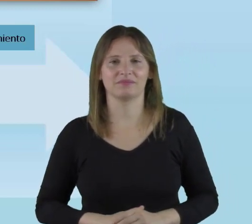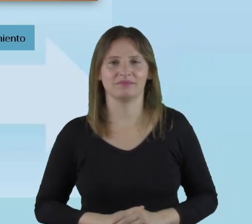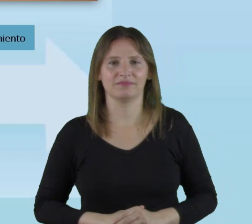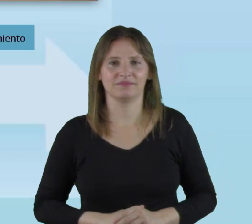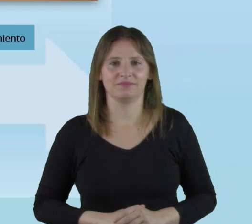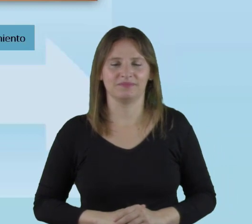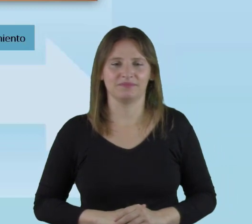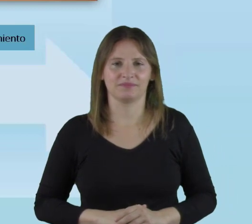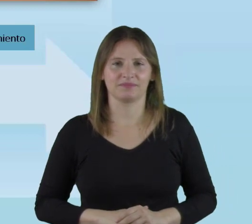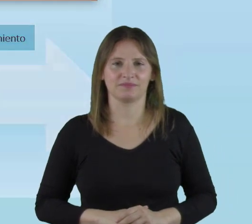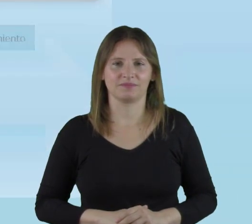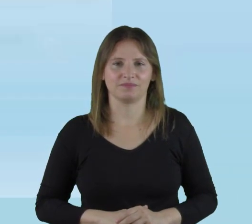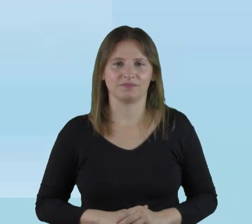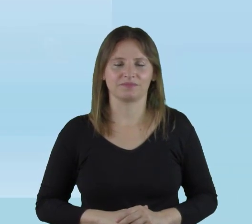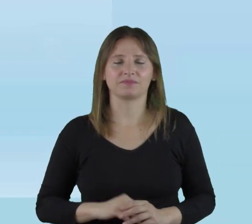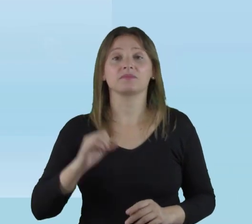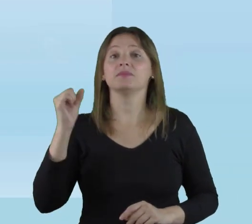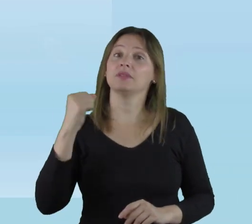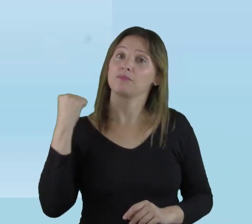previstas.